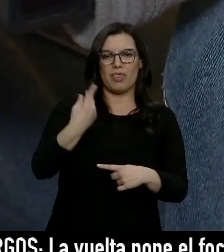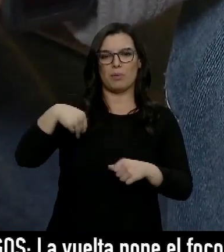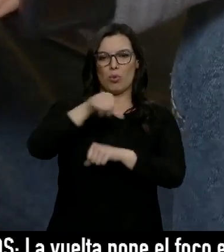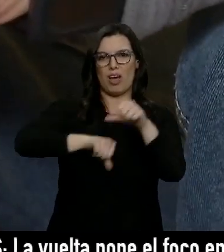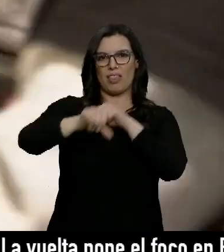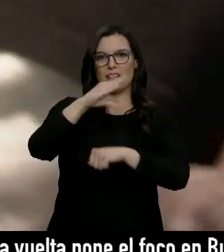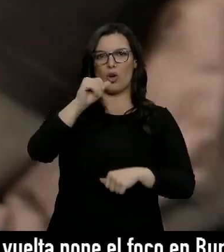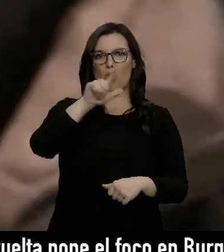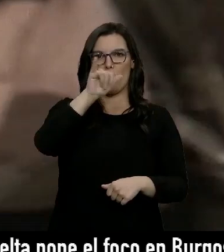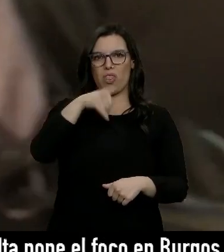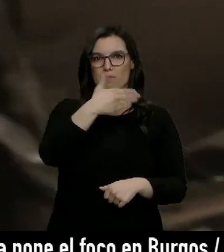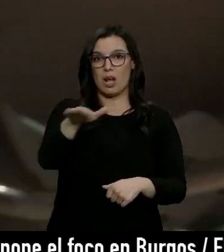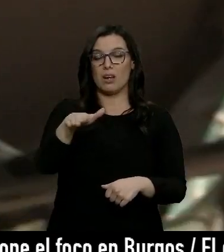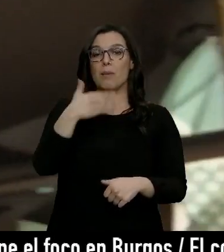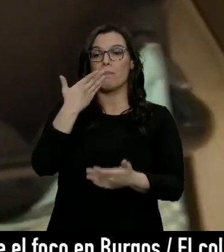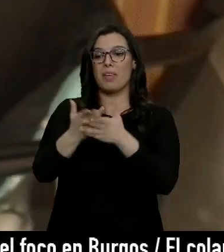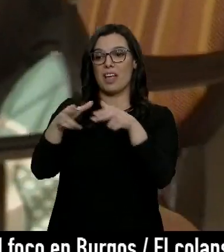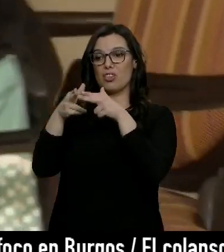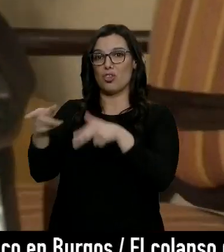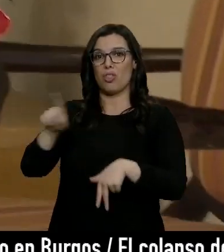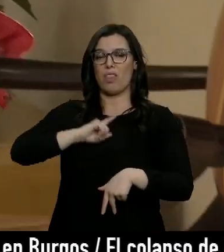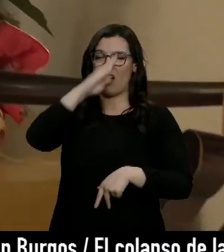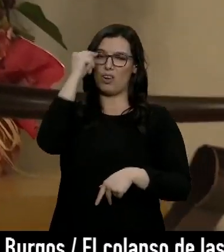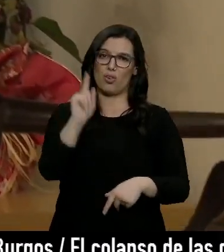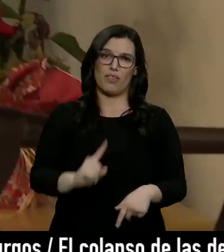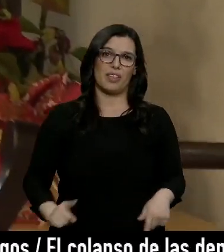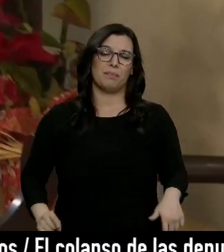adulterado. Piden a la sociedad que no les olvide.